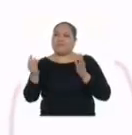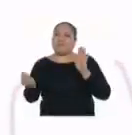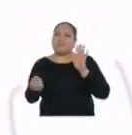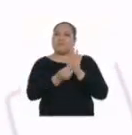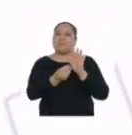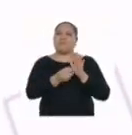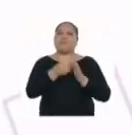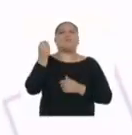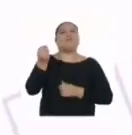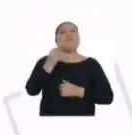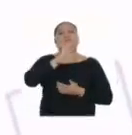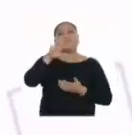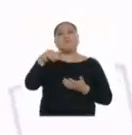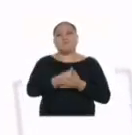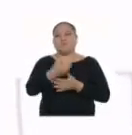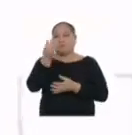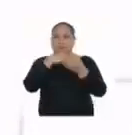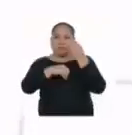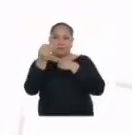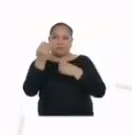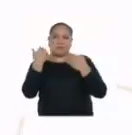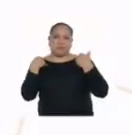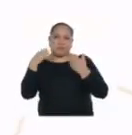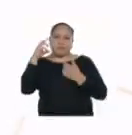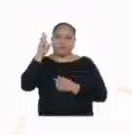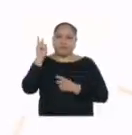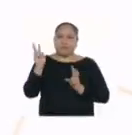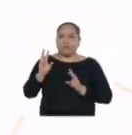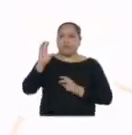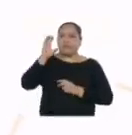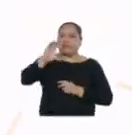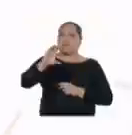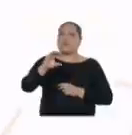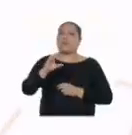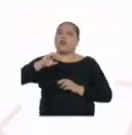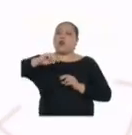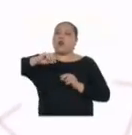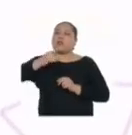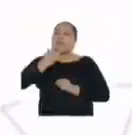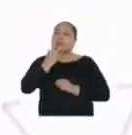agregar, ¿por qué todos los alimentos que contienen vitamina C son ácidos?